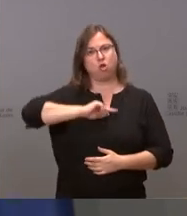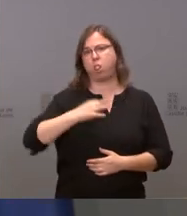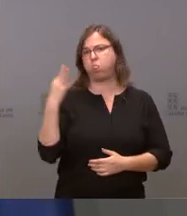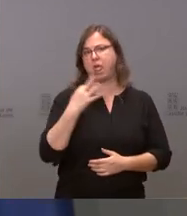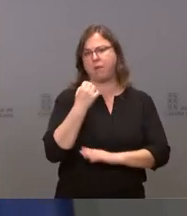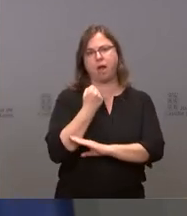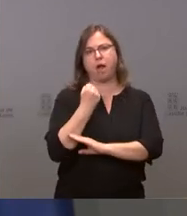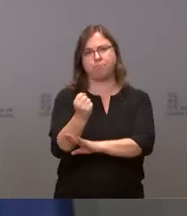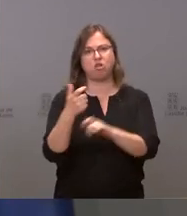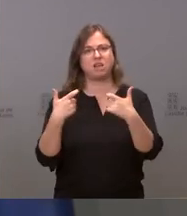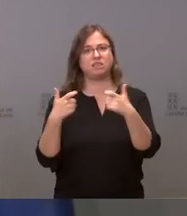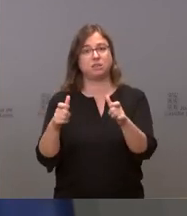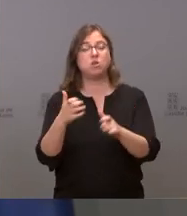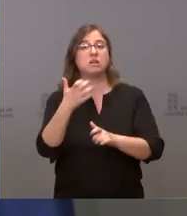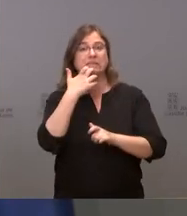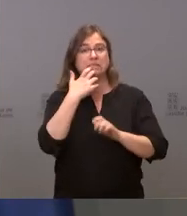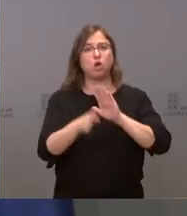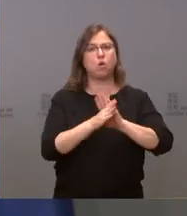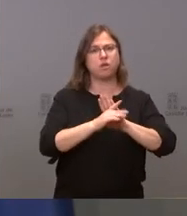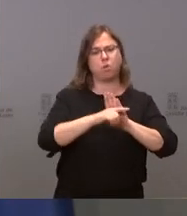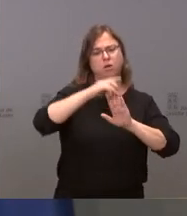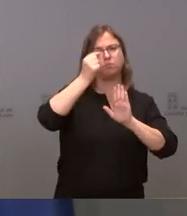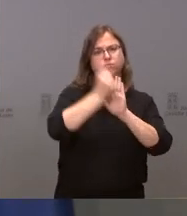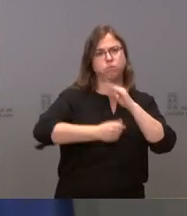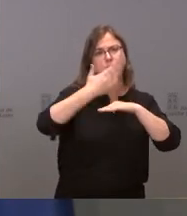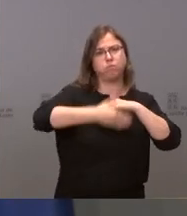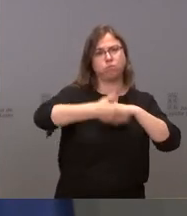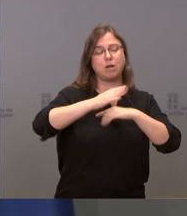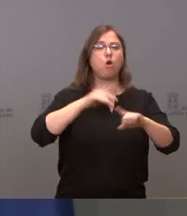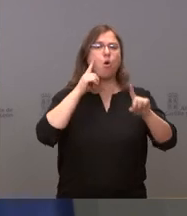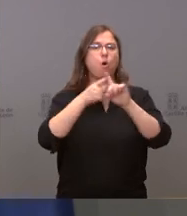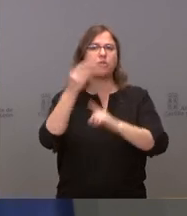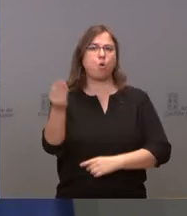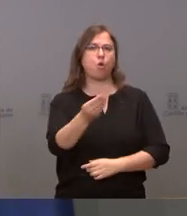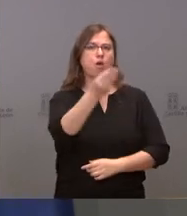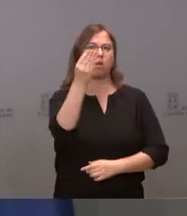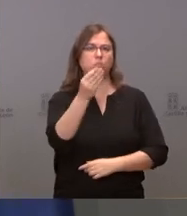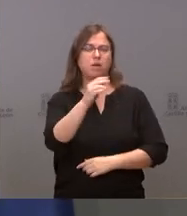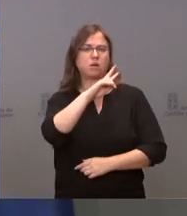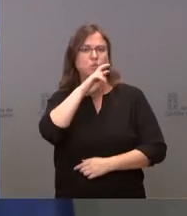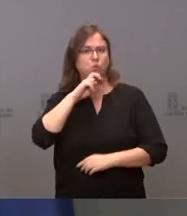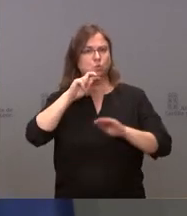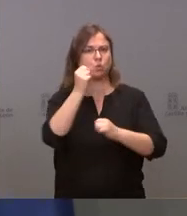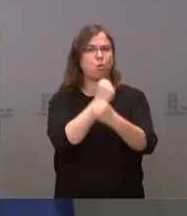al sector mientras tengamos medidas restrictivas y para poder recuperar y mantener la actividad económica del sector. Señor,